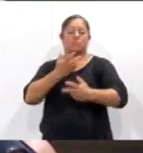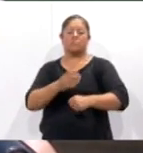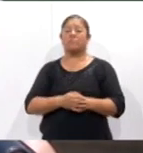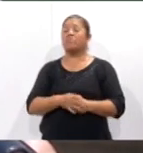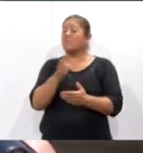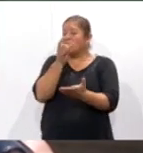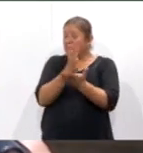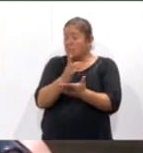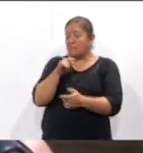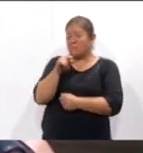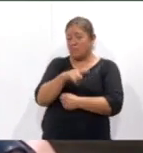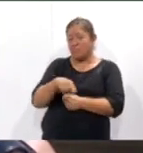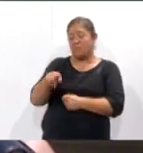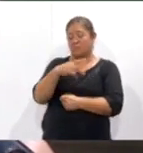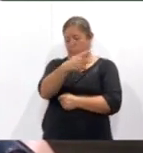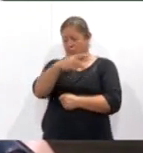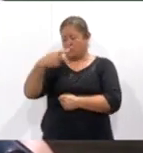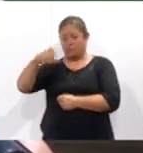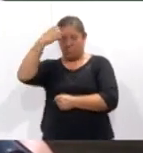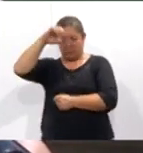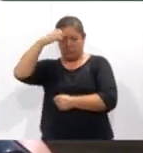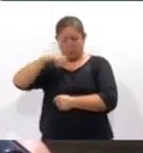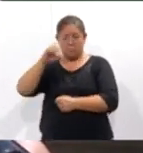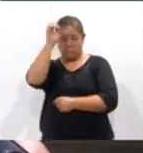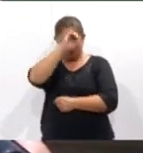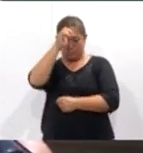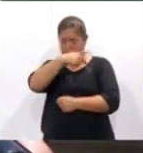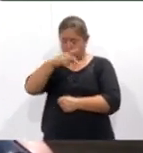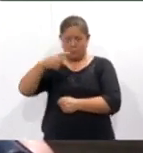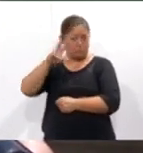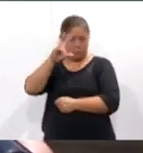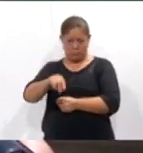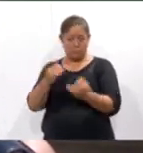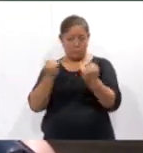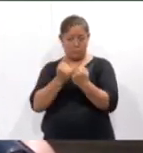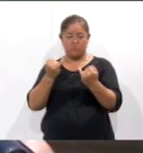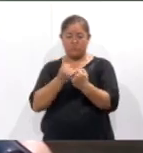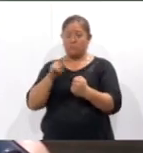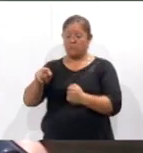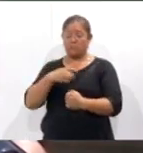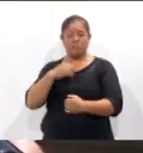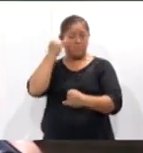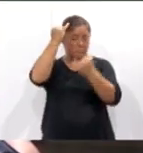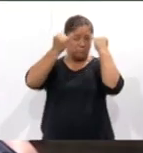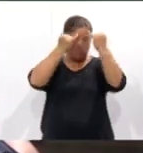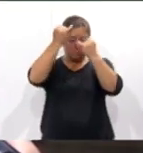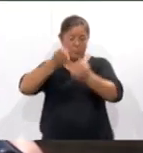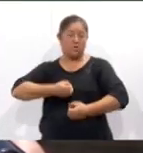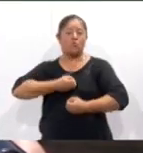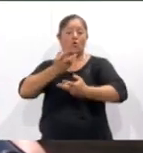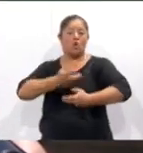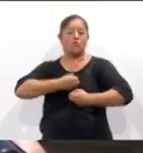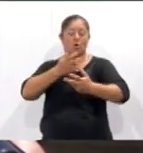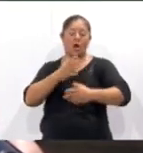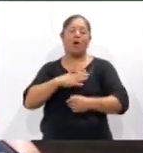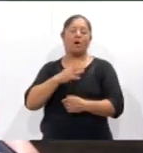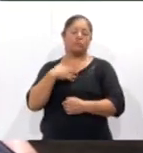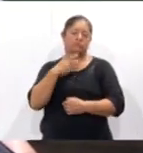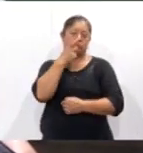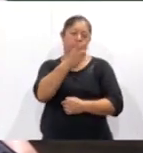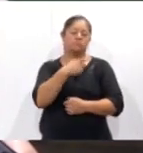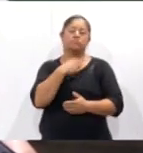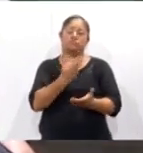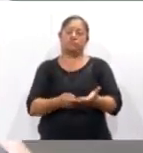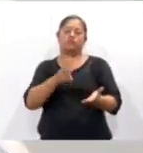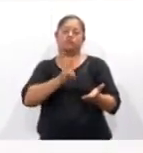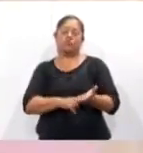solamente su propia experiencia, sus opiniones, sino aportaciones tendientes precisamente a expresarse en relación a los